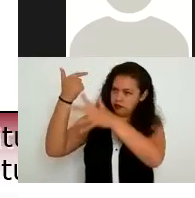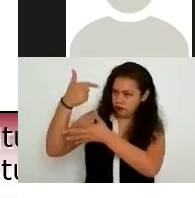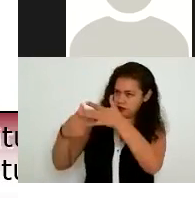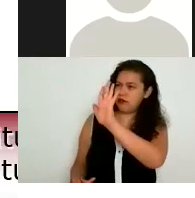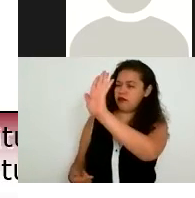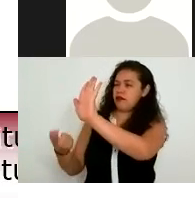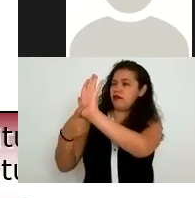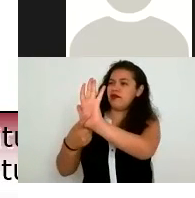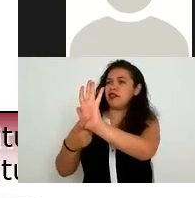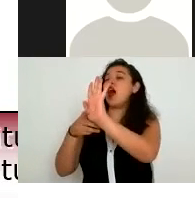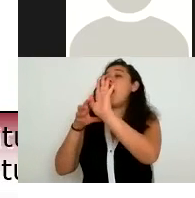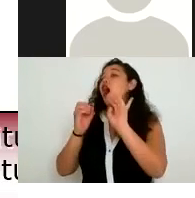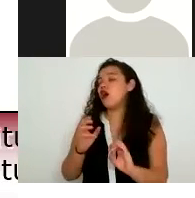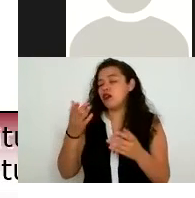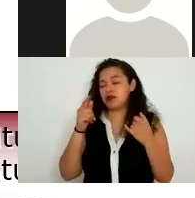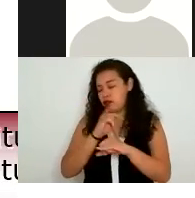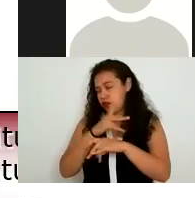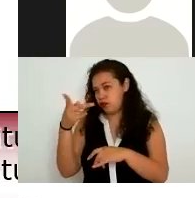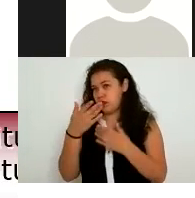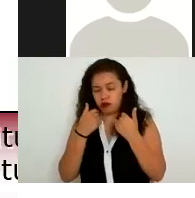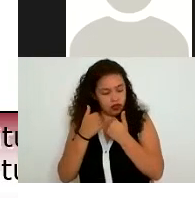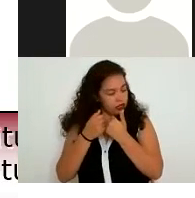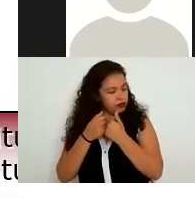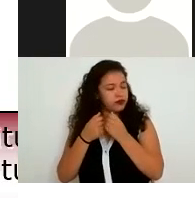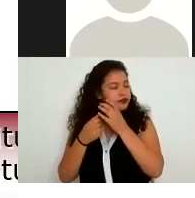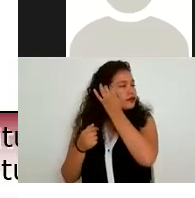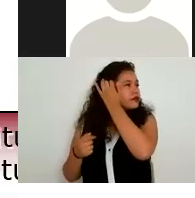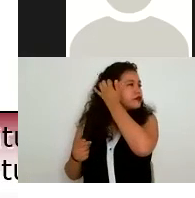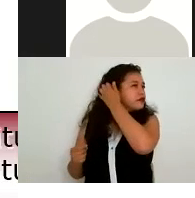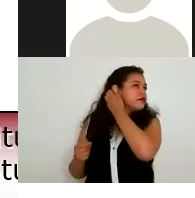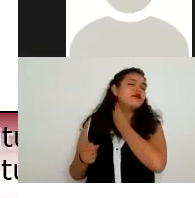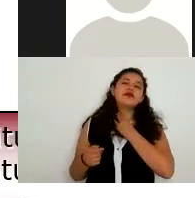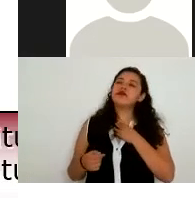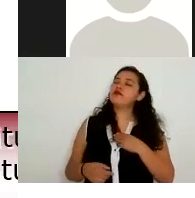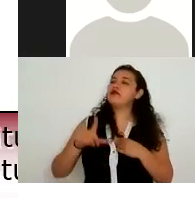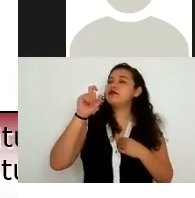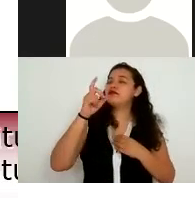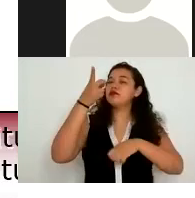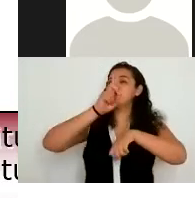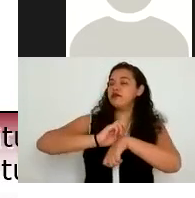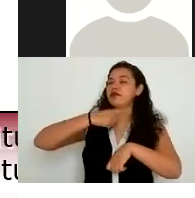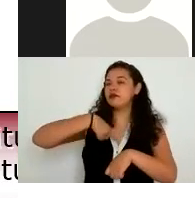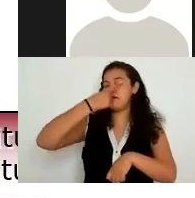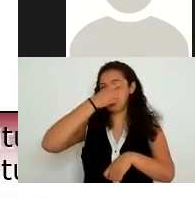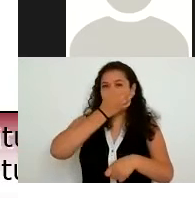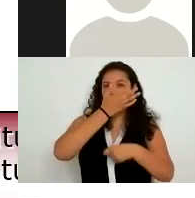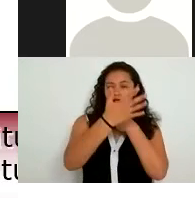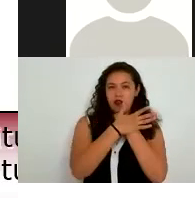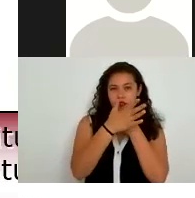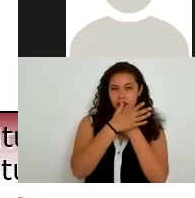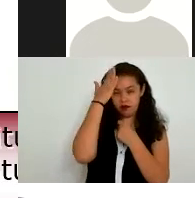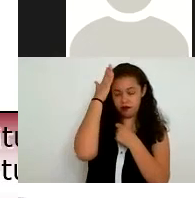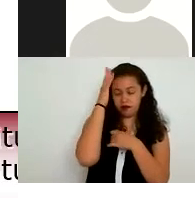con esa información tuya entonces dentro de esos 20 días el procedimiento te permite que le comuniques al titular de la información